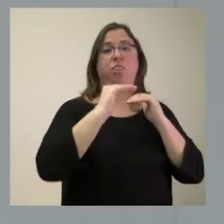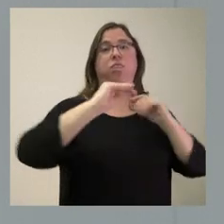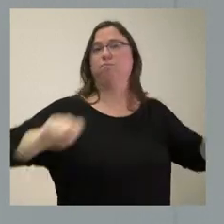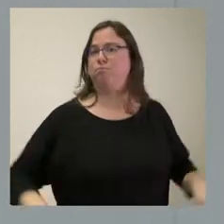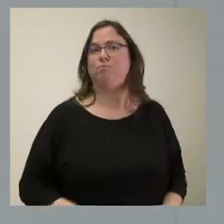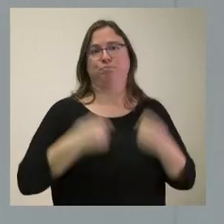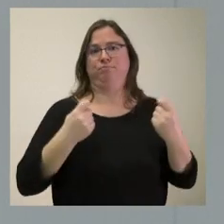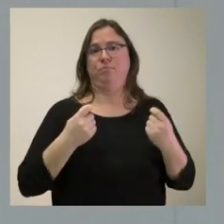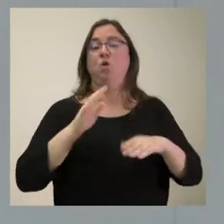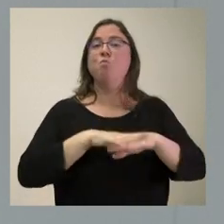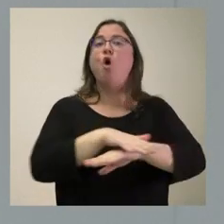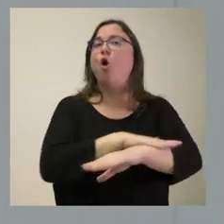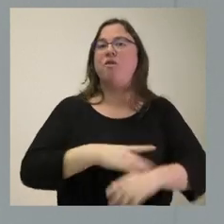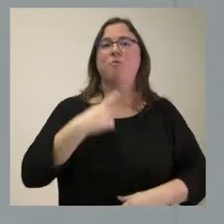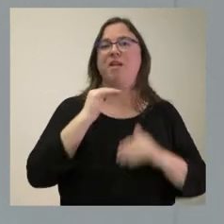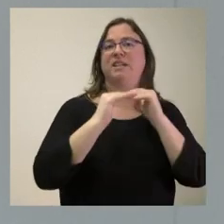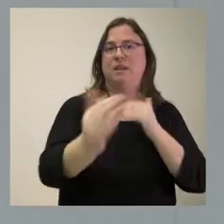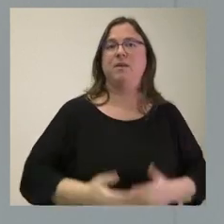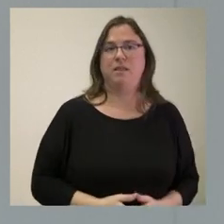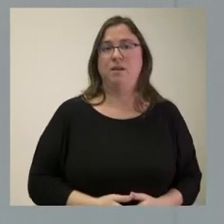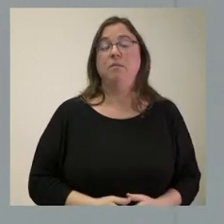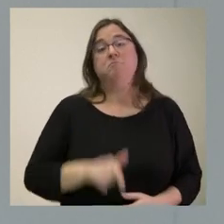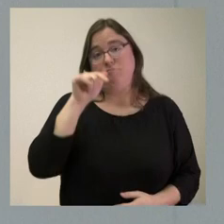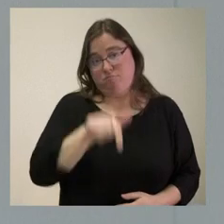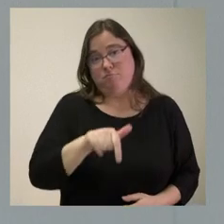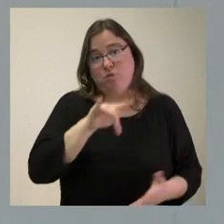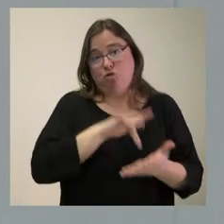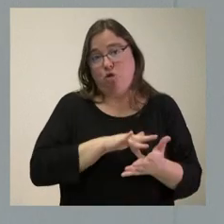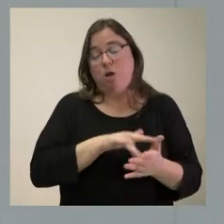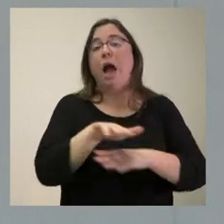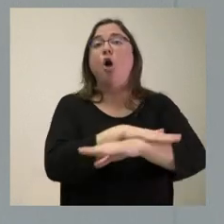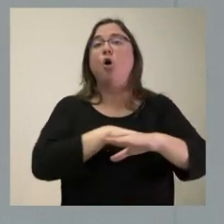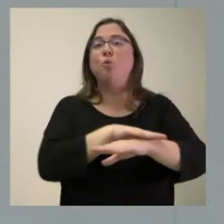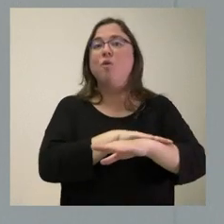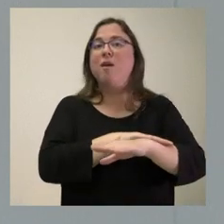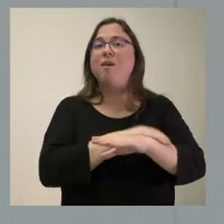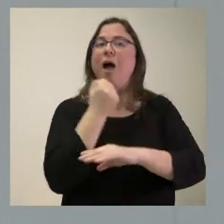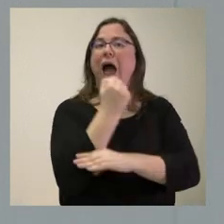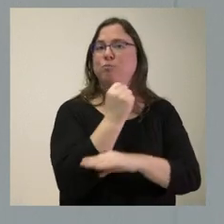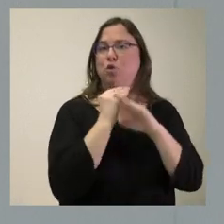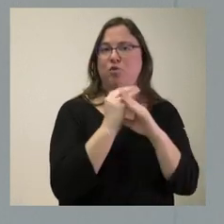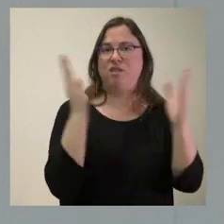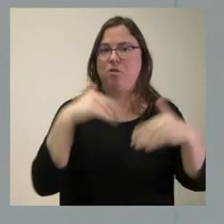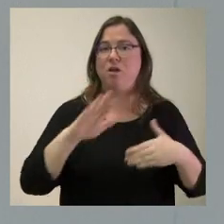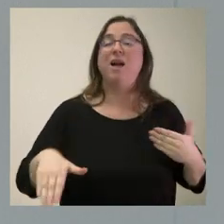parlamentario por parte del Gobierno. Desde ese momento, pues el Gobierno carecía del apoyo suficiente incluso para poder apoyar